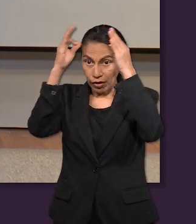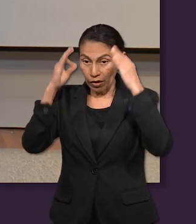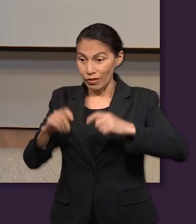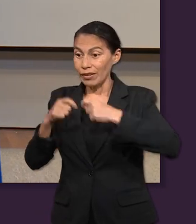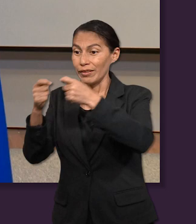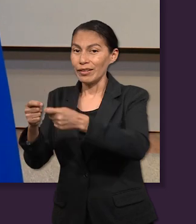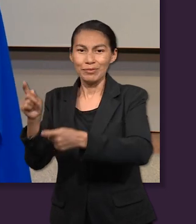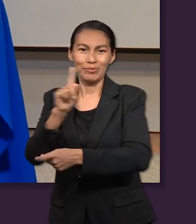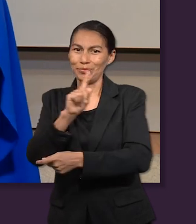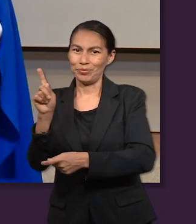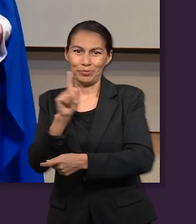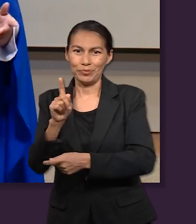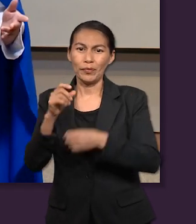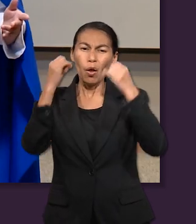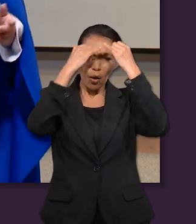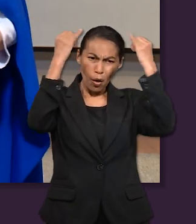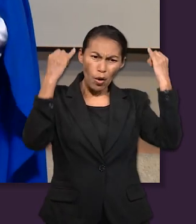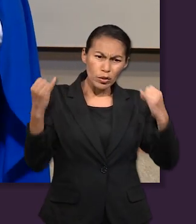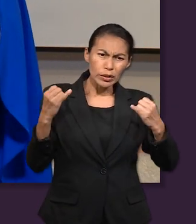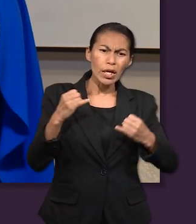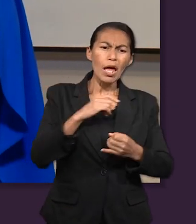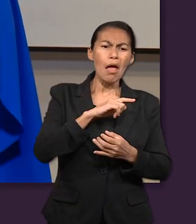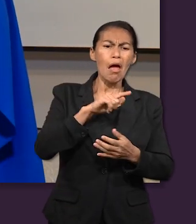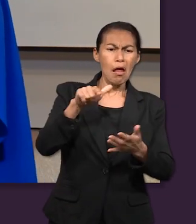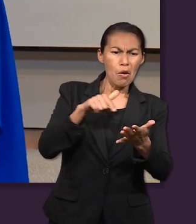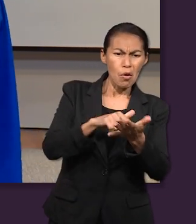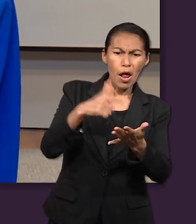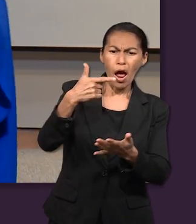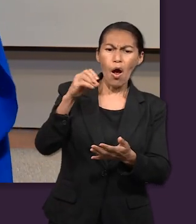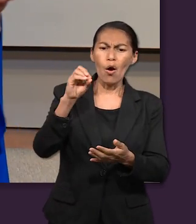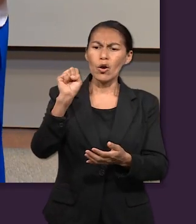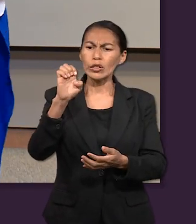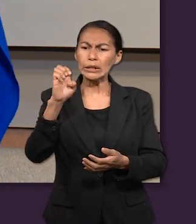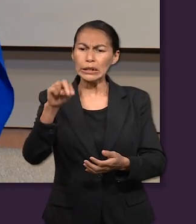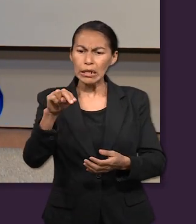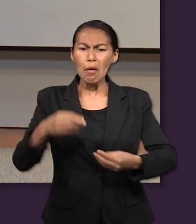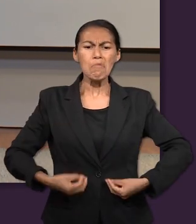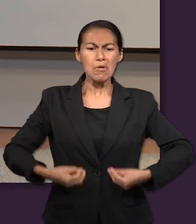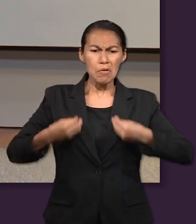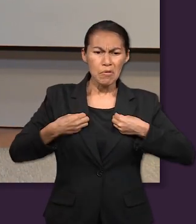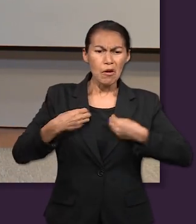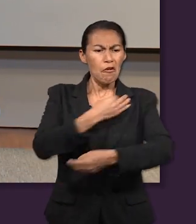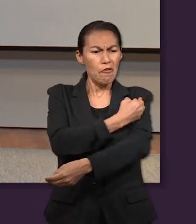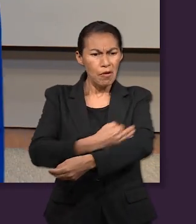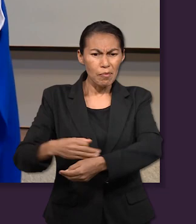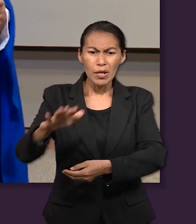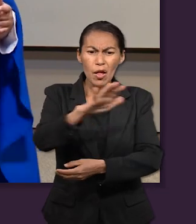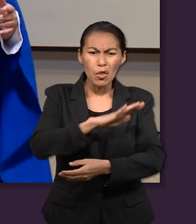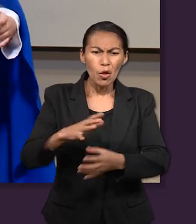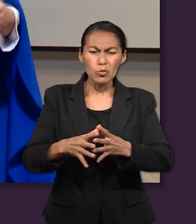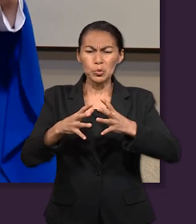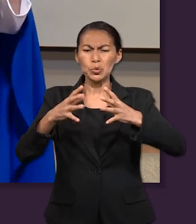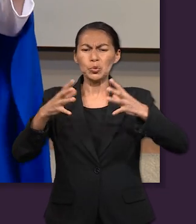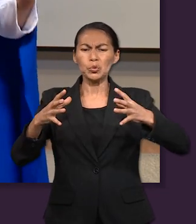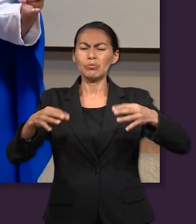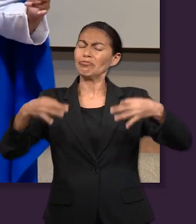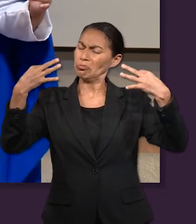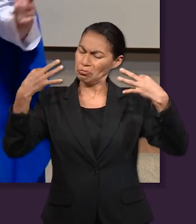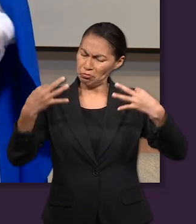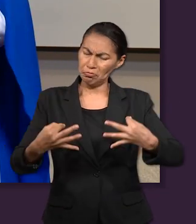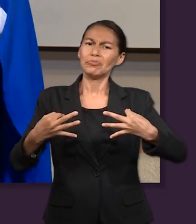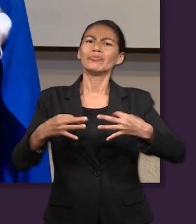habitó Israel en la tierra de Egipto, en la tierra de Gosén, y tomaron posesión de ella. Y se aumentaron y se